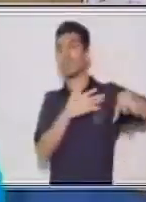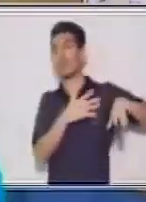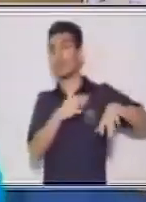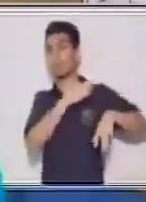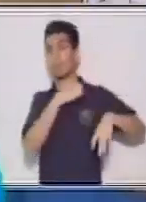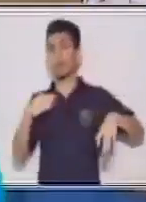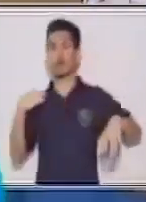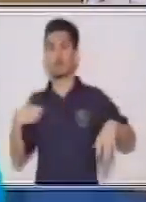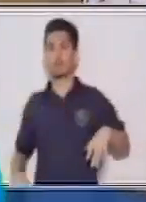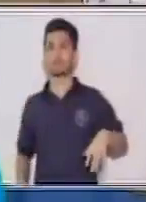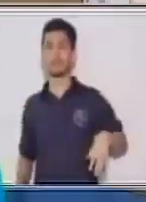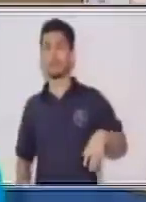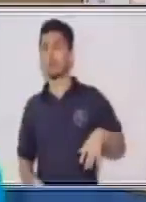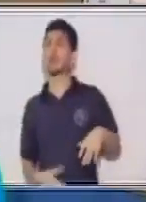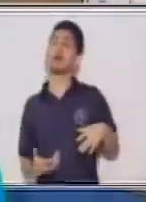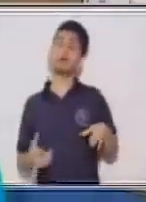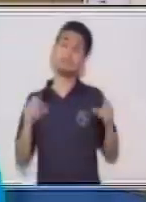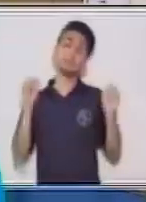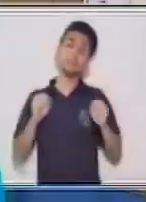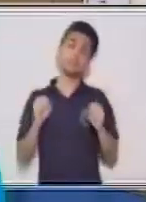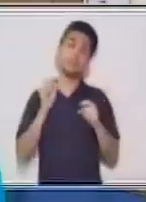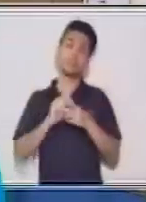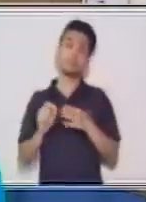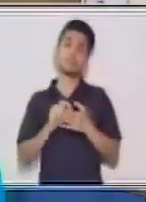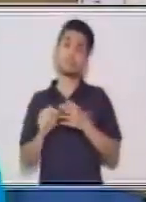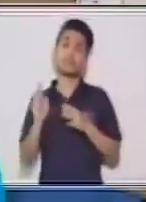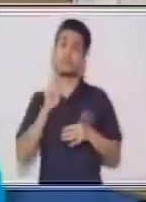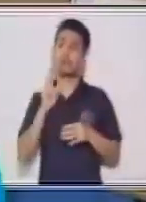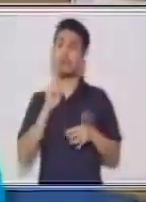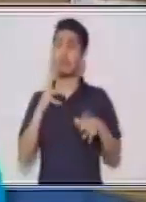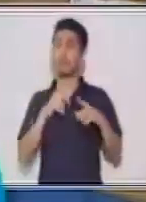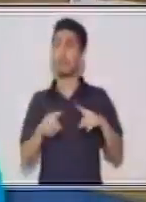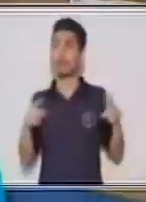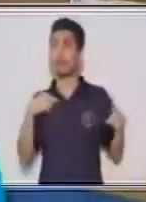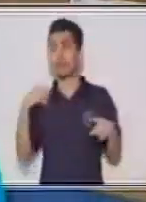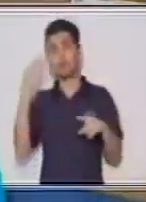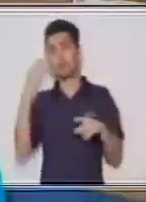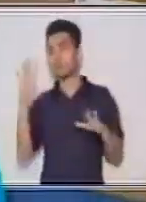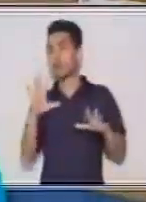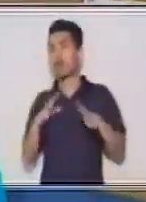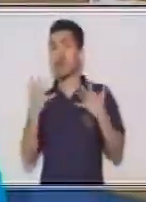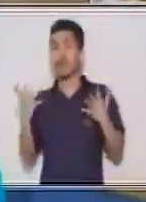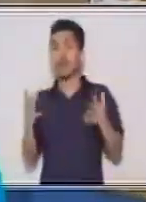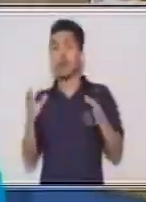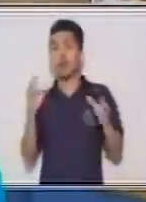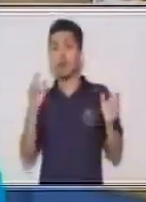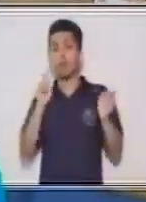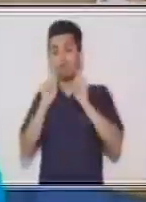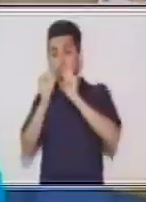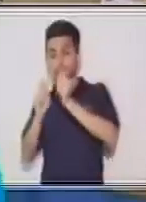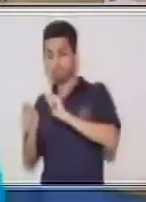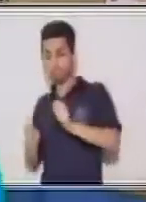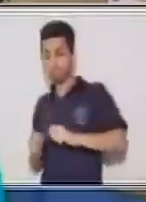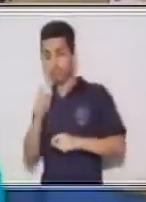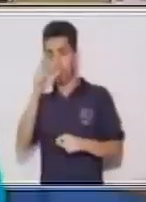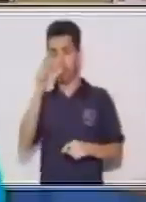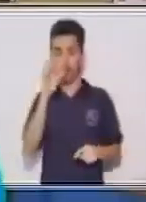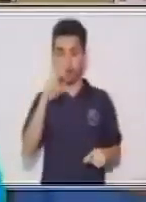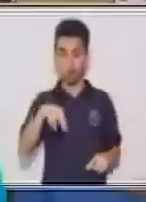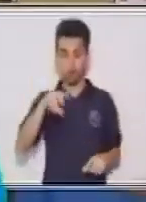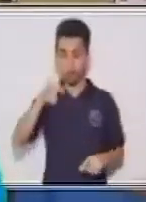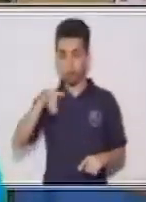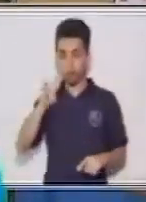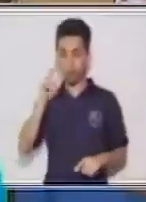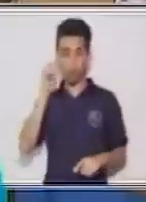claro, podrías escribir y colocar solo el verbo. Pero en este caso, sería otra manera como sintáctica de poder escribir.